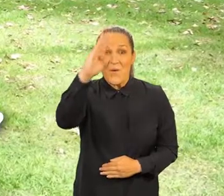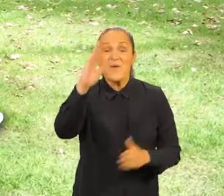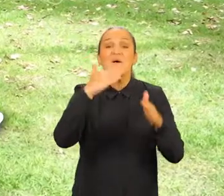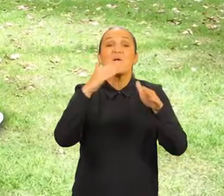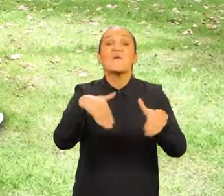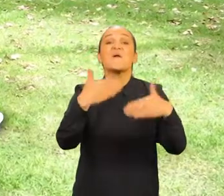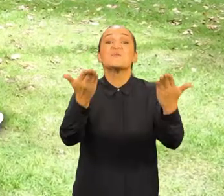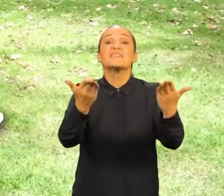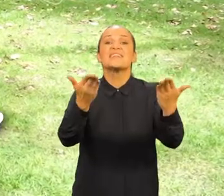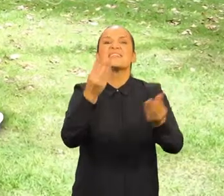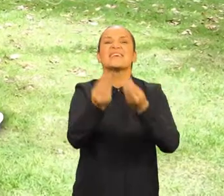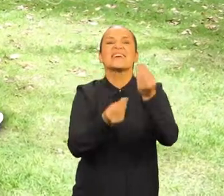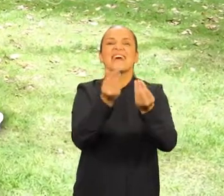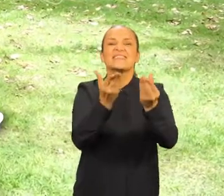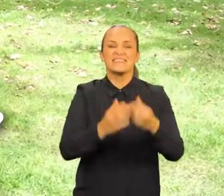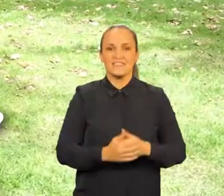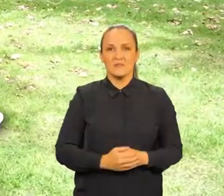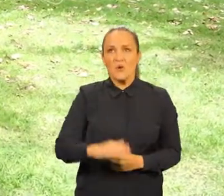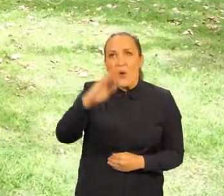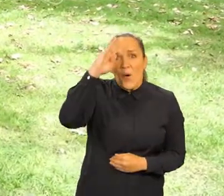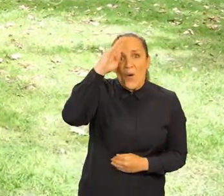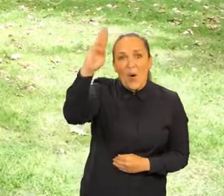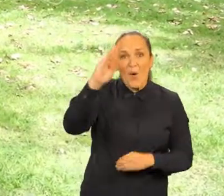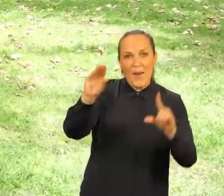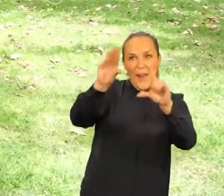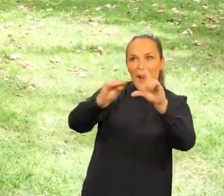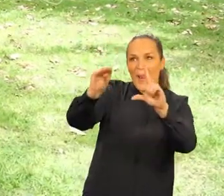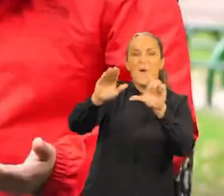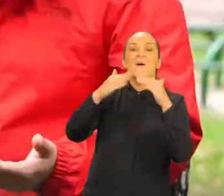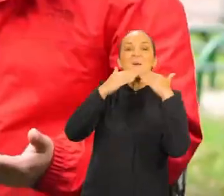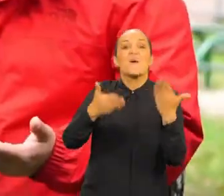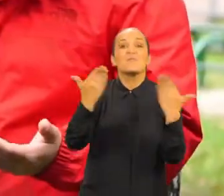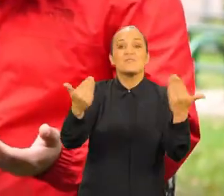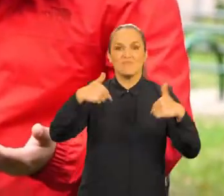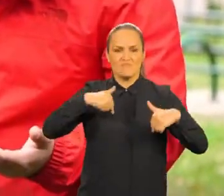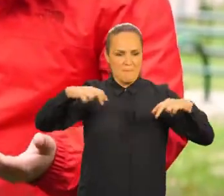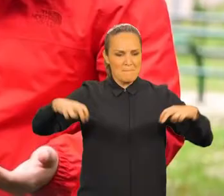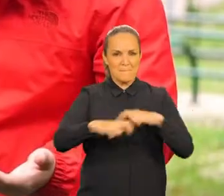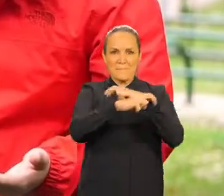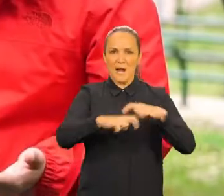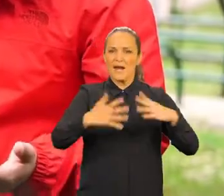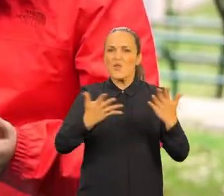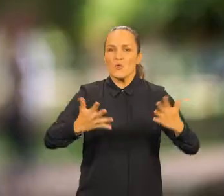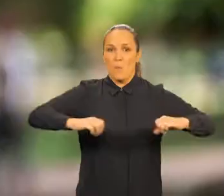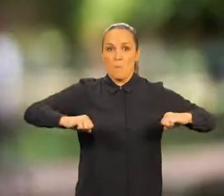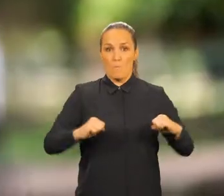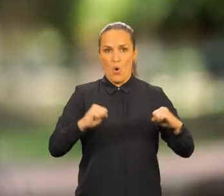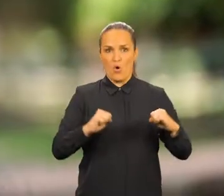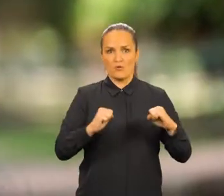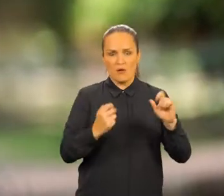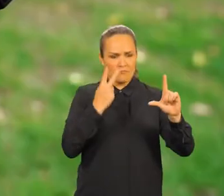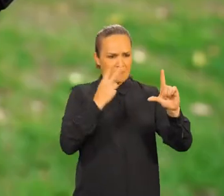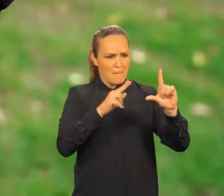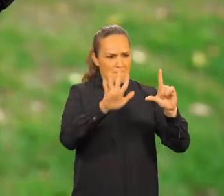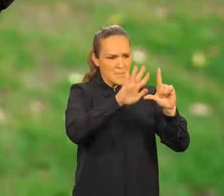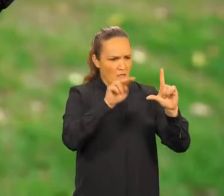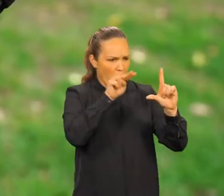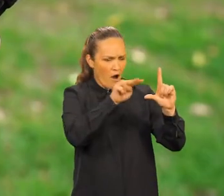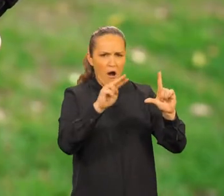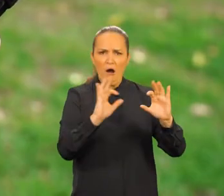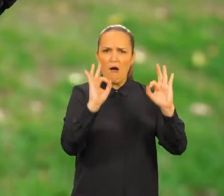Simón! ¿Cómo estás? ¿Qué haces? ¡Hola, Diana! Muy bien. Estoy en el Parque El Virrey, en Bogotá. Estoy viendo un video